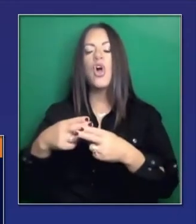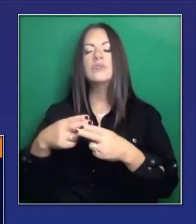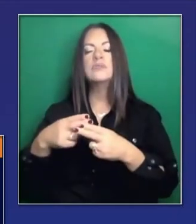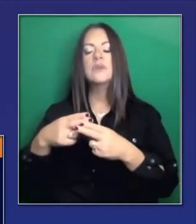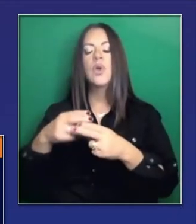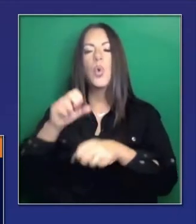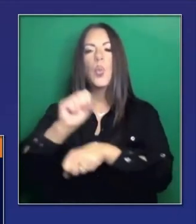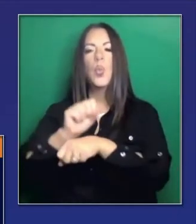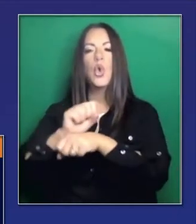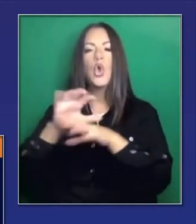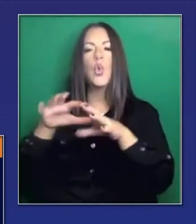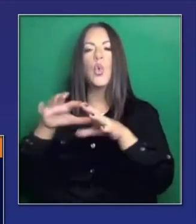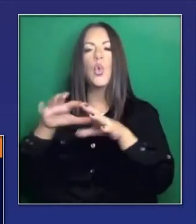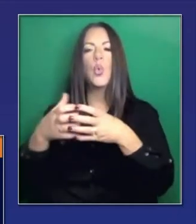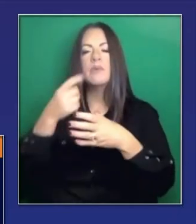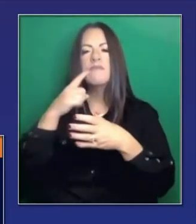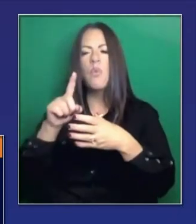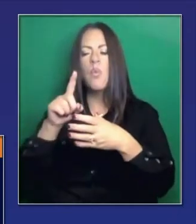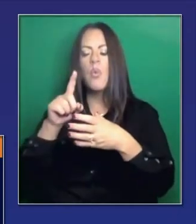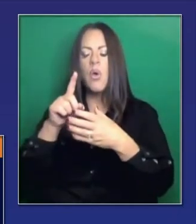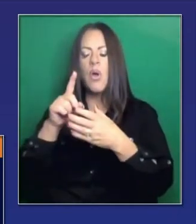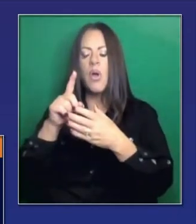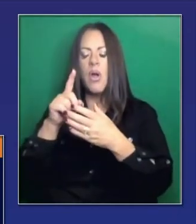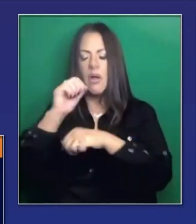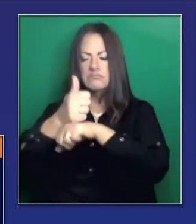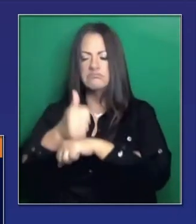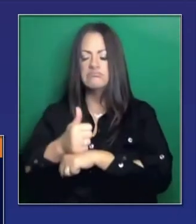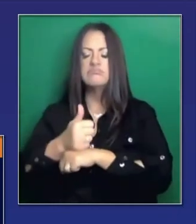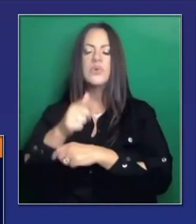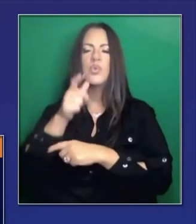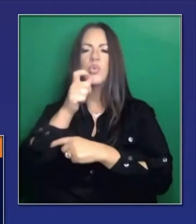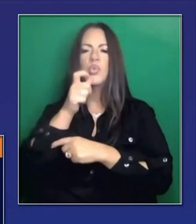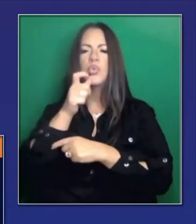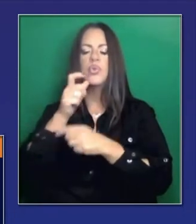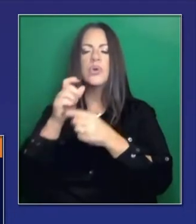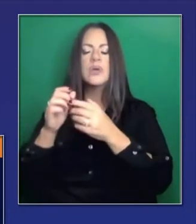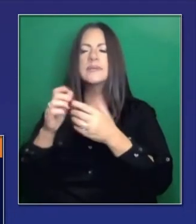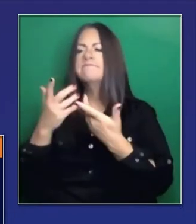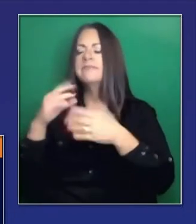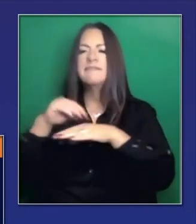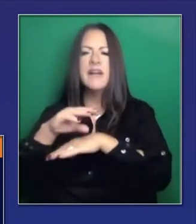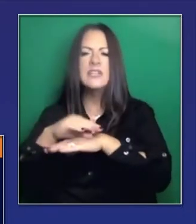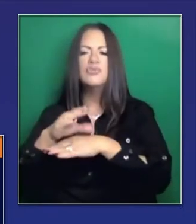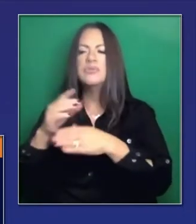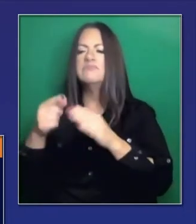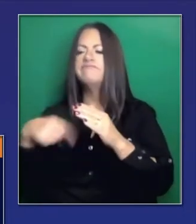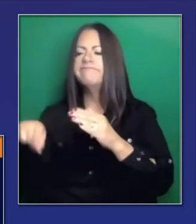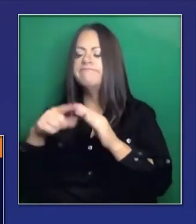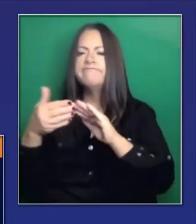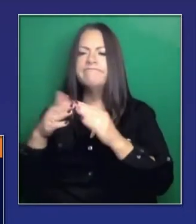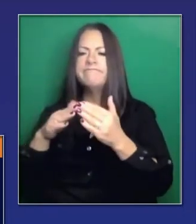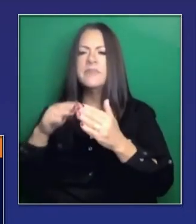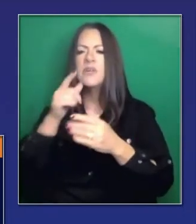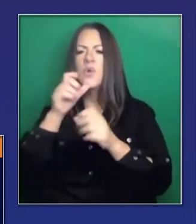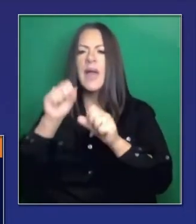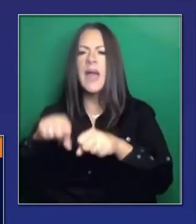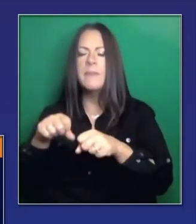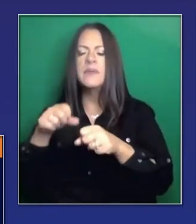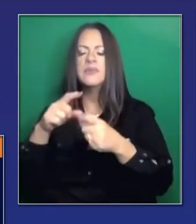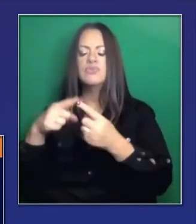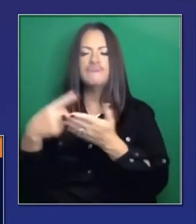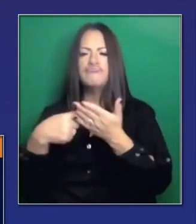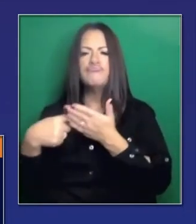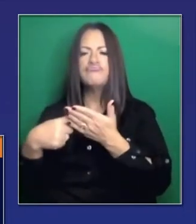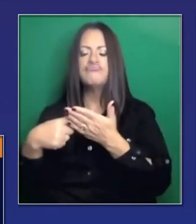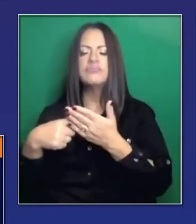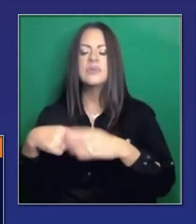trabajado de forma consistente. un grupo más pequeño que este grupo asesor comunitario de 60. Este segundo grupo tiene